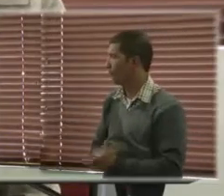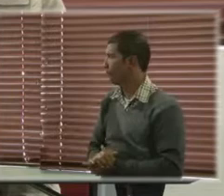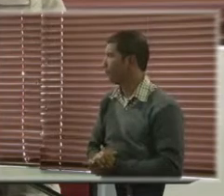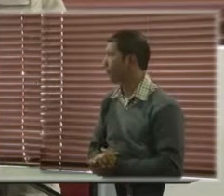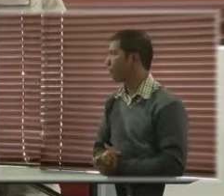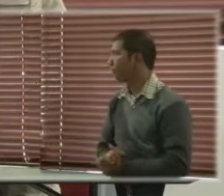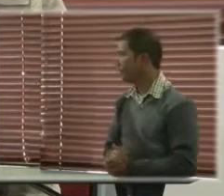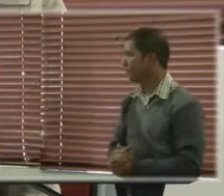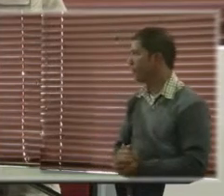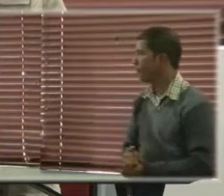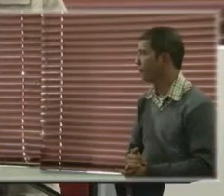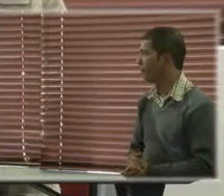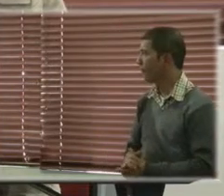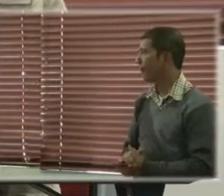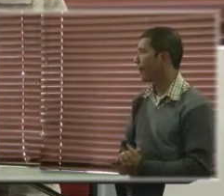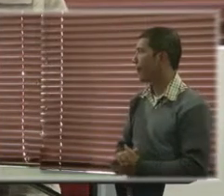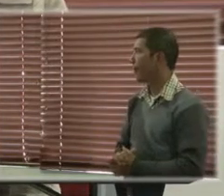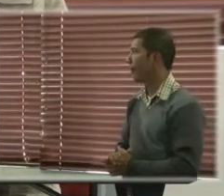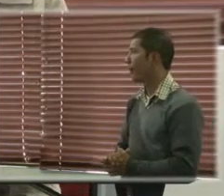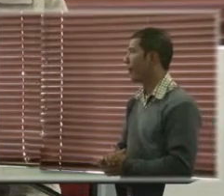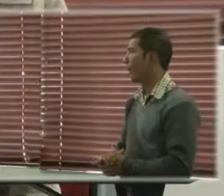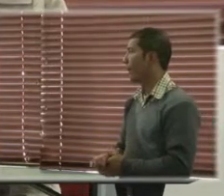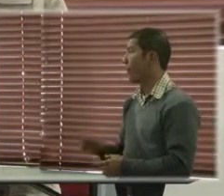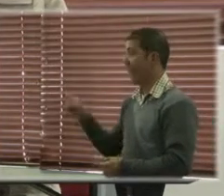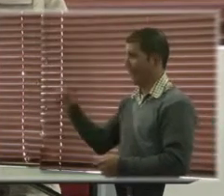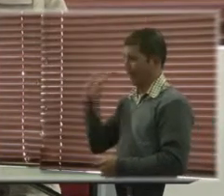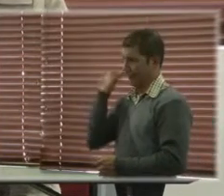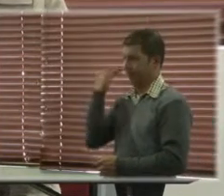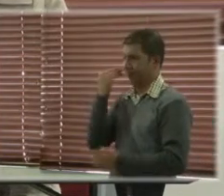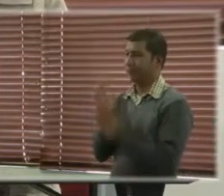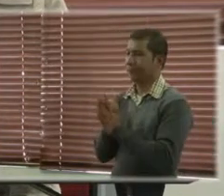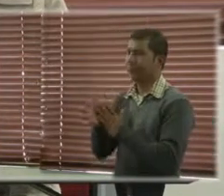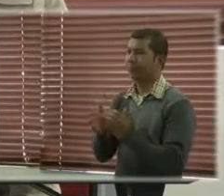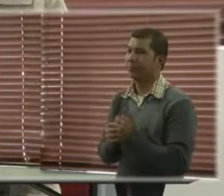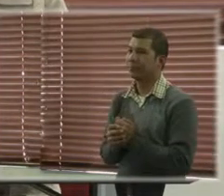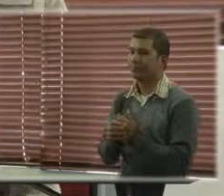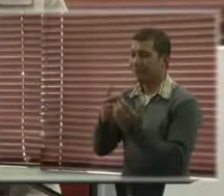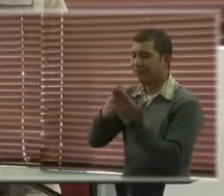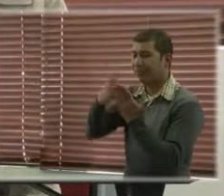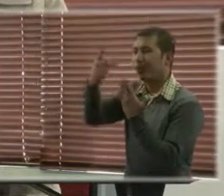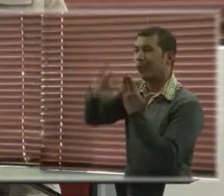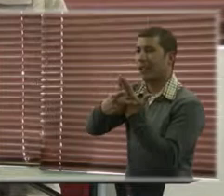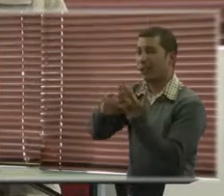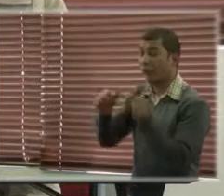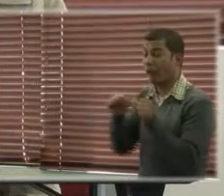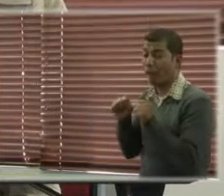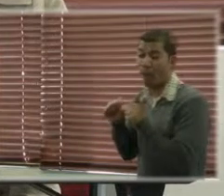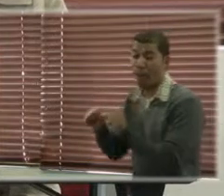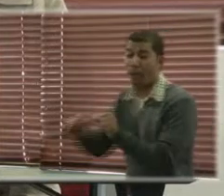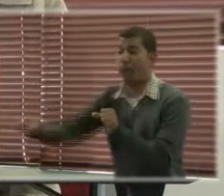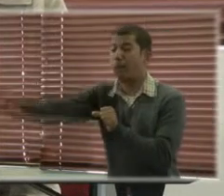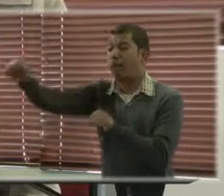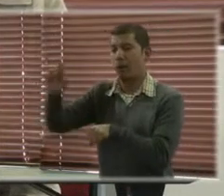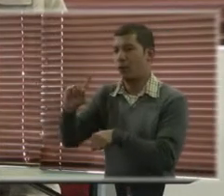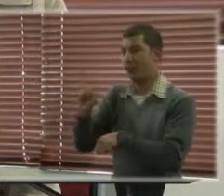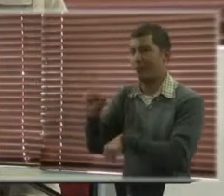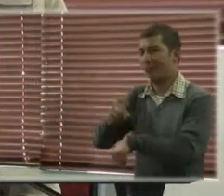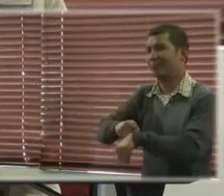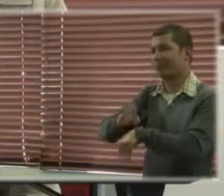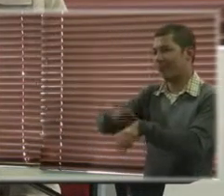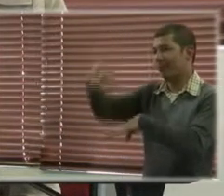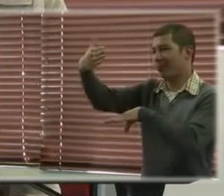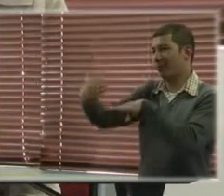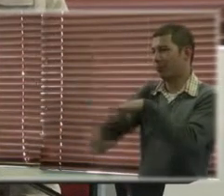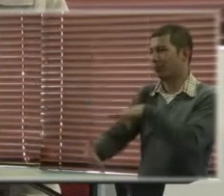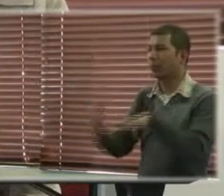Bueno, el proyecto en sí sí tiene un plazo de término que es al